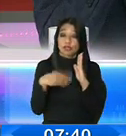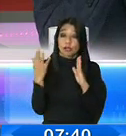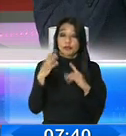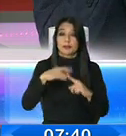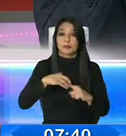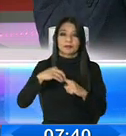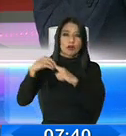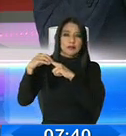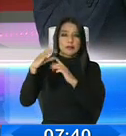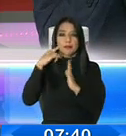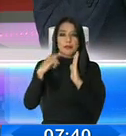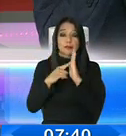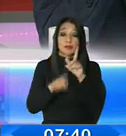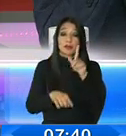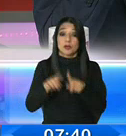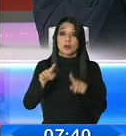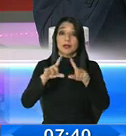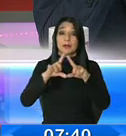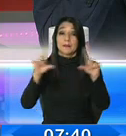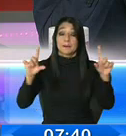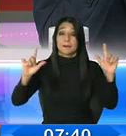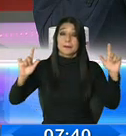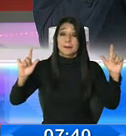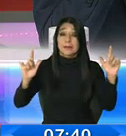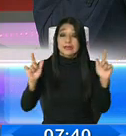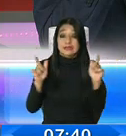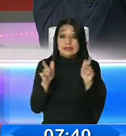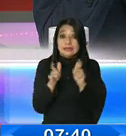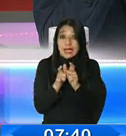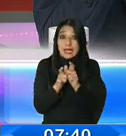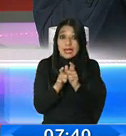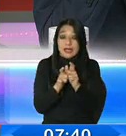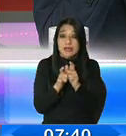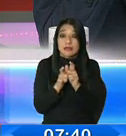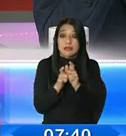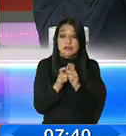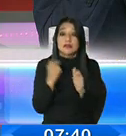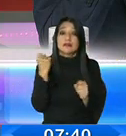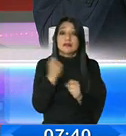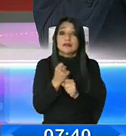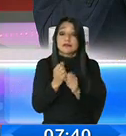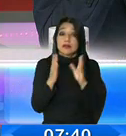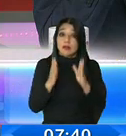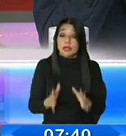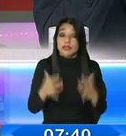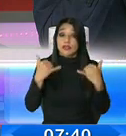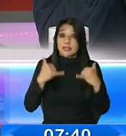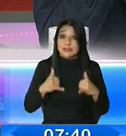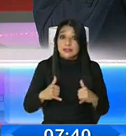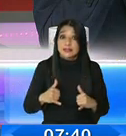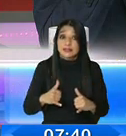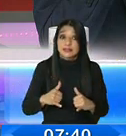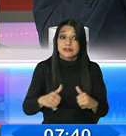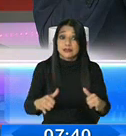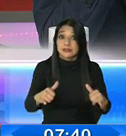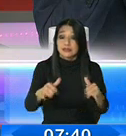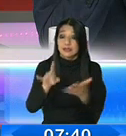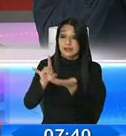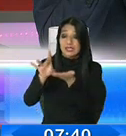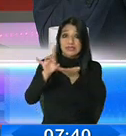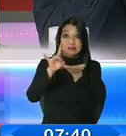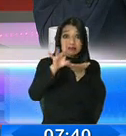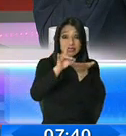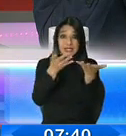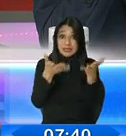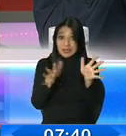aquellos sectores, aquellas empresas que sostuvieron la plantilla de sus trabajadores, esos que hicieron el